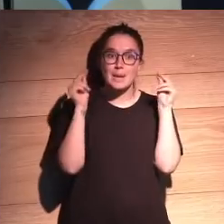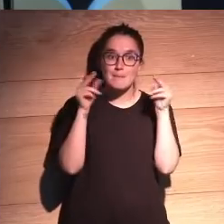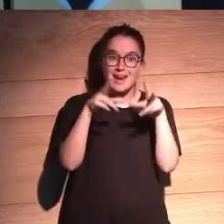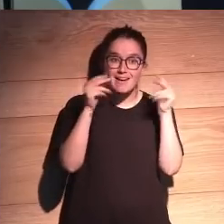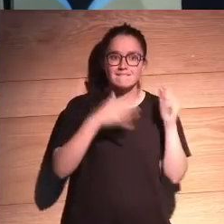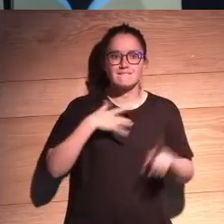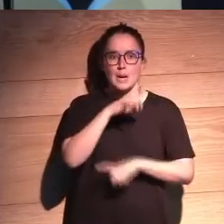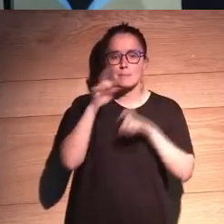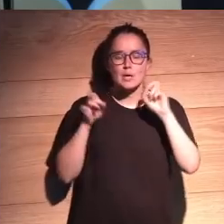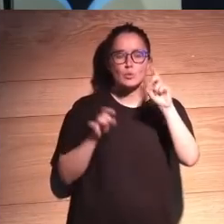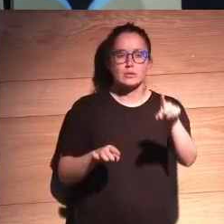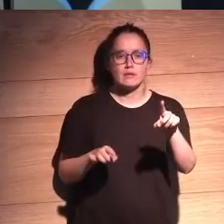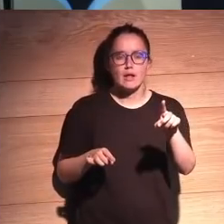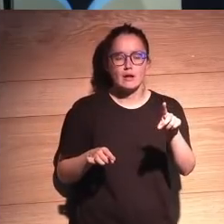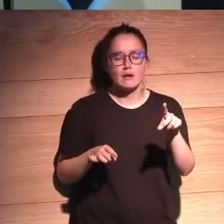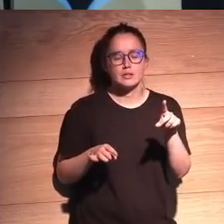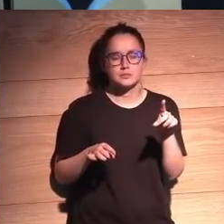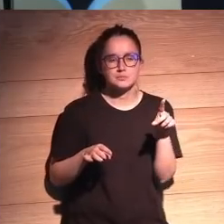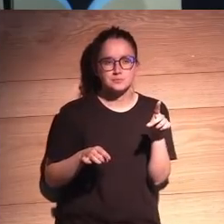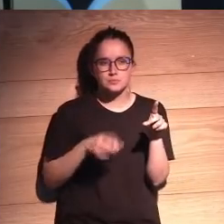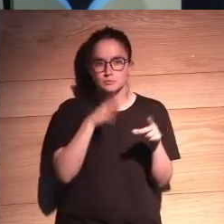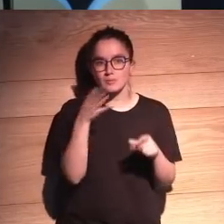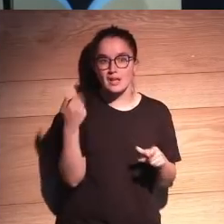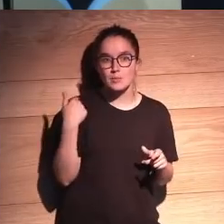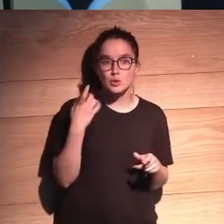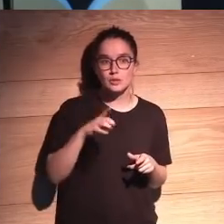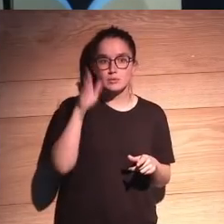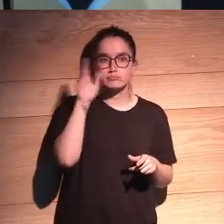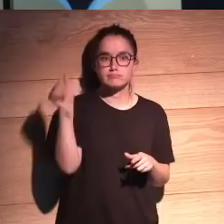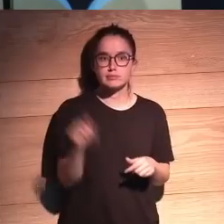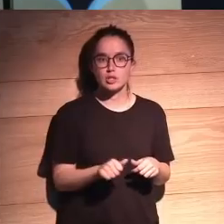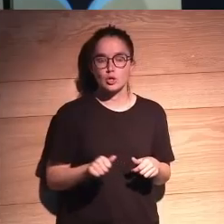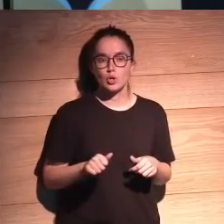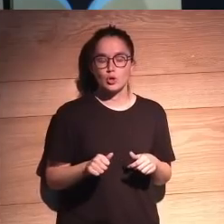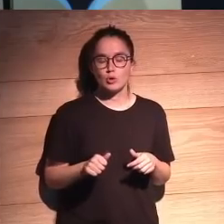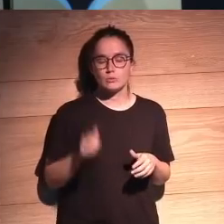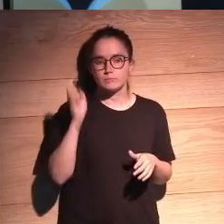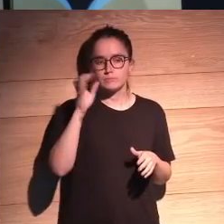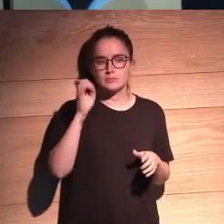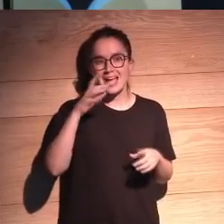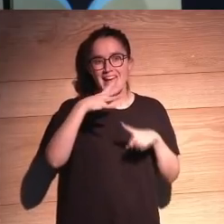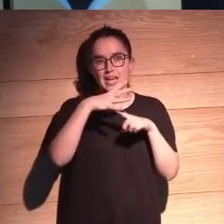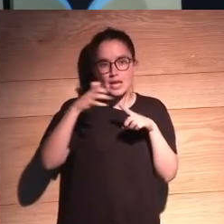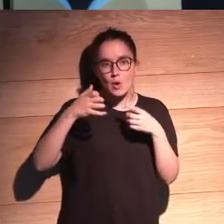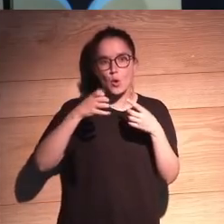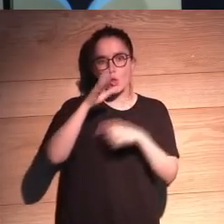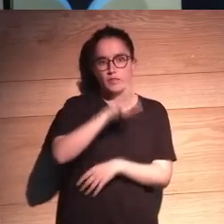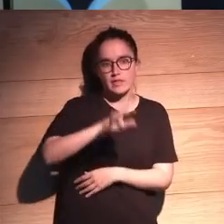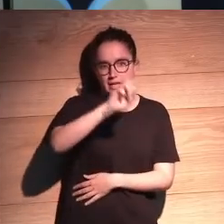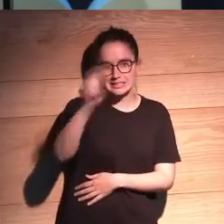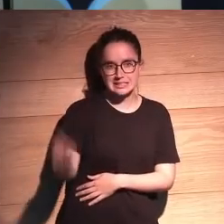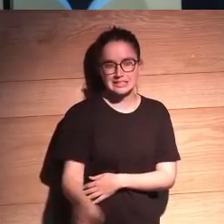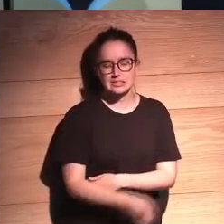me gustaría preguntarle porque hace poco también escuché unas sesiones sobre neurociencia y demás